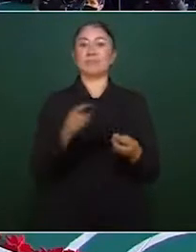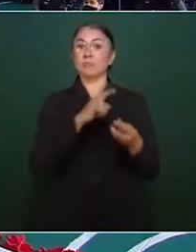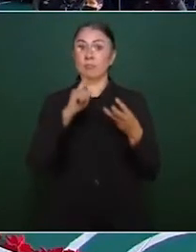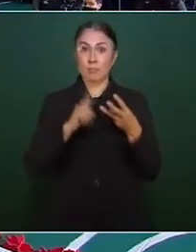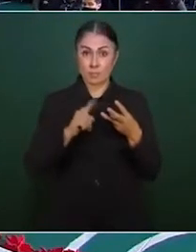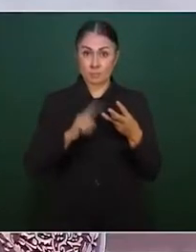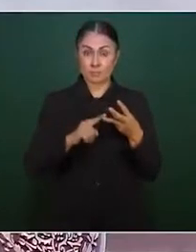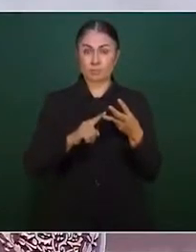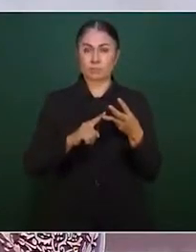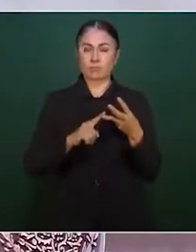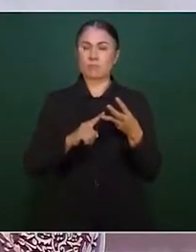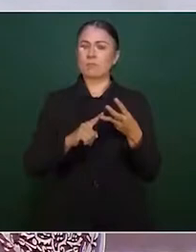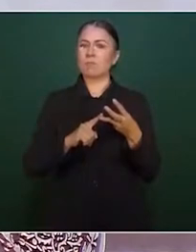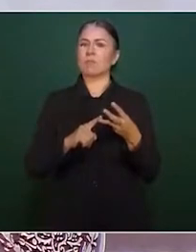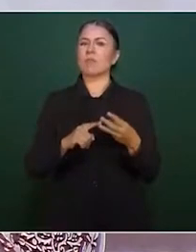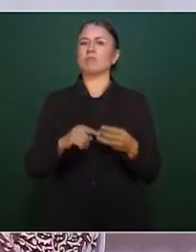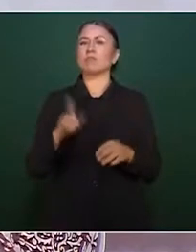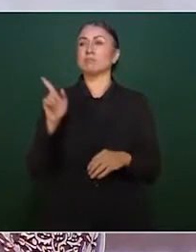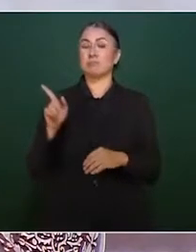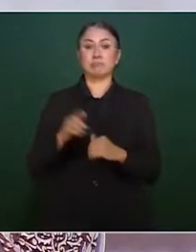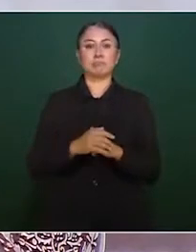Ángeles, siguiente por favor.